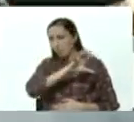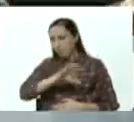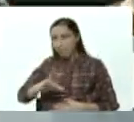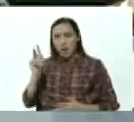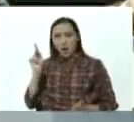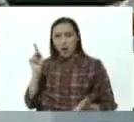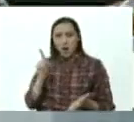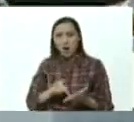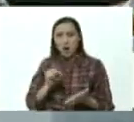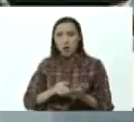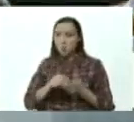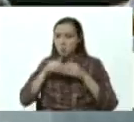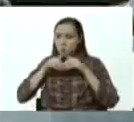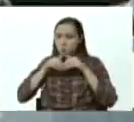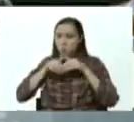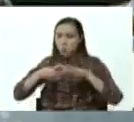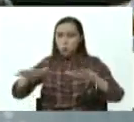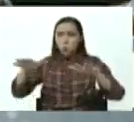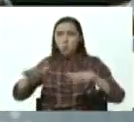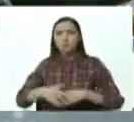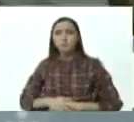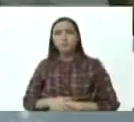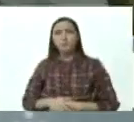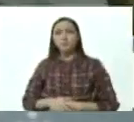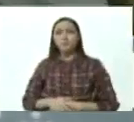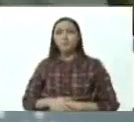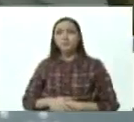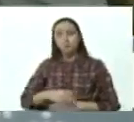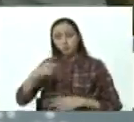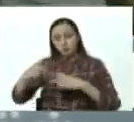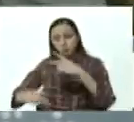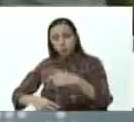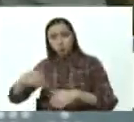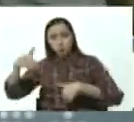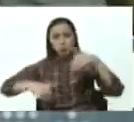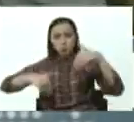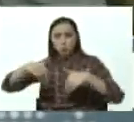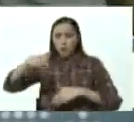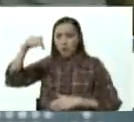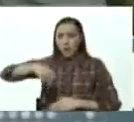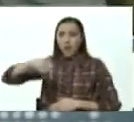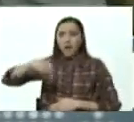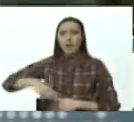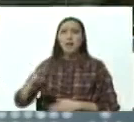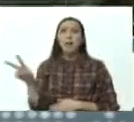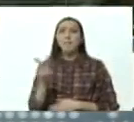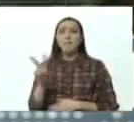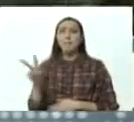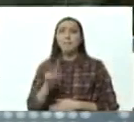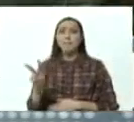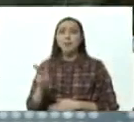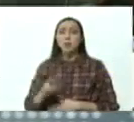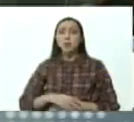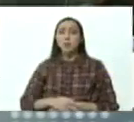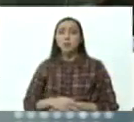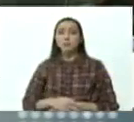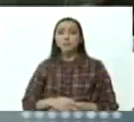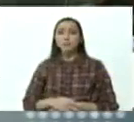estar desplegados durante estos días aquí, en la patria de Bolívar,